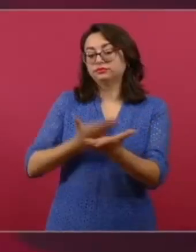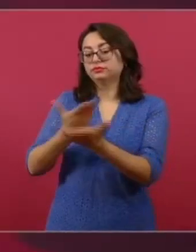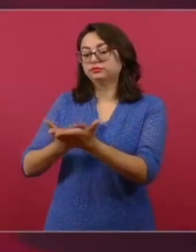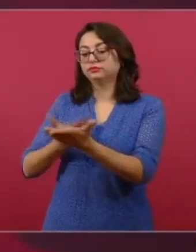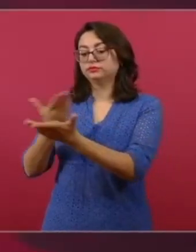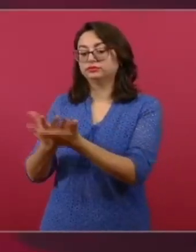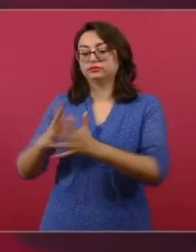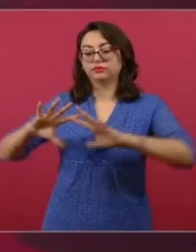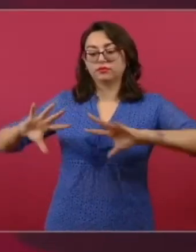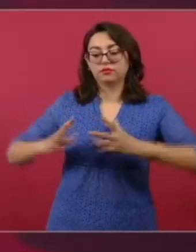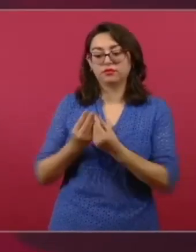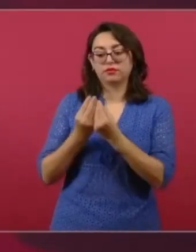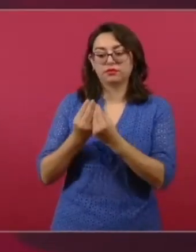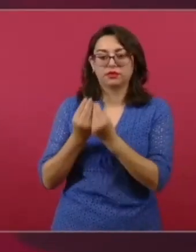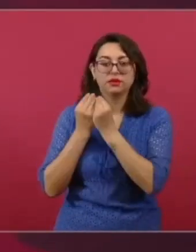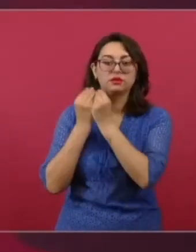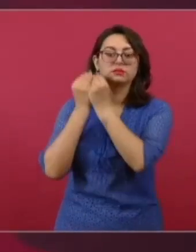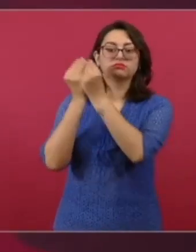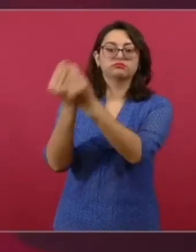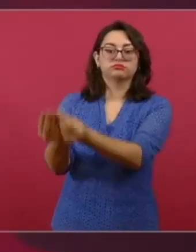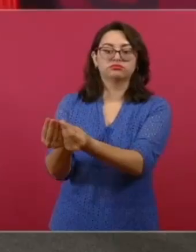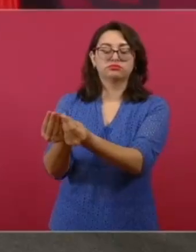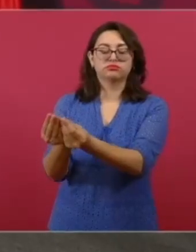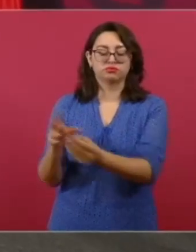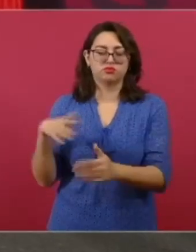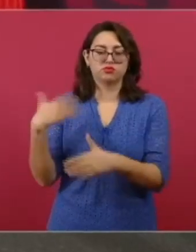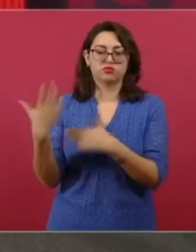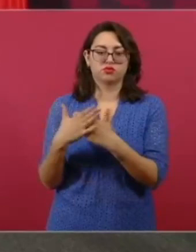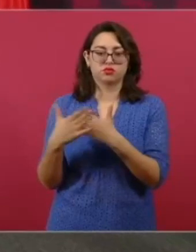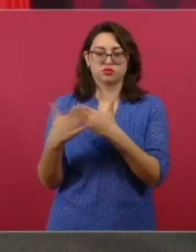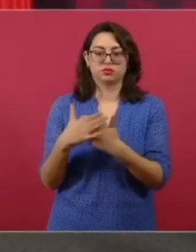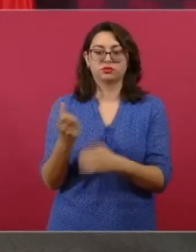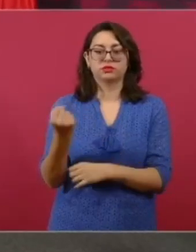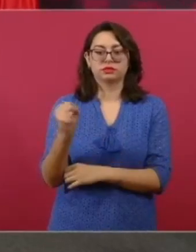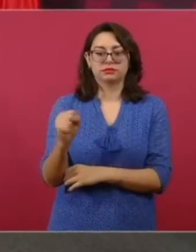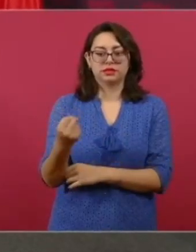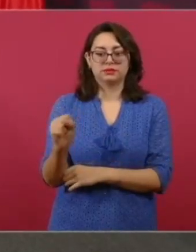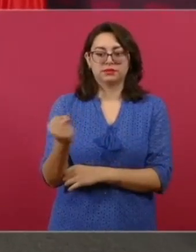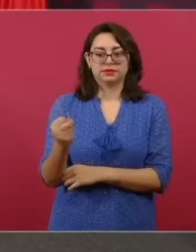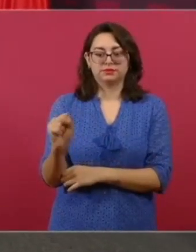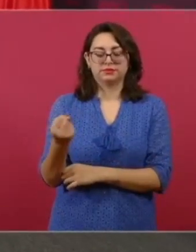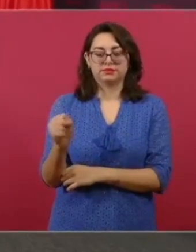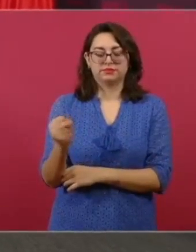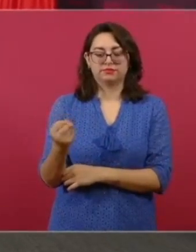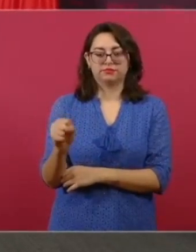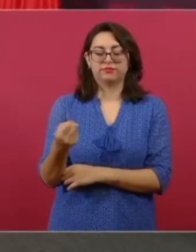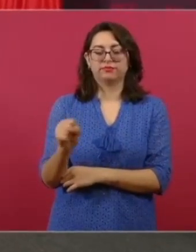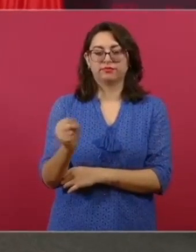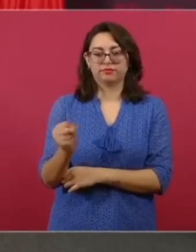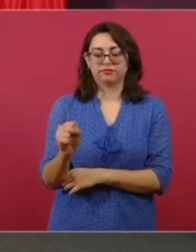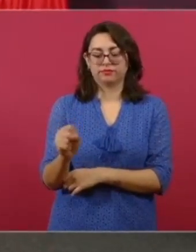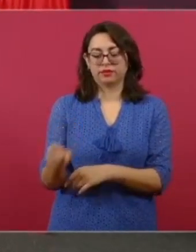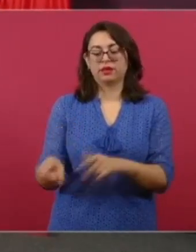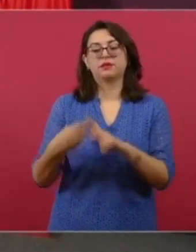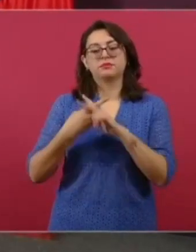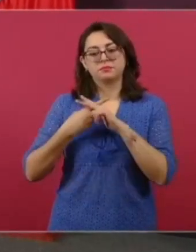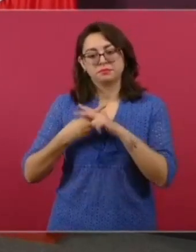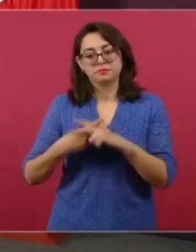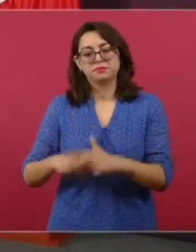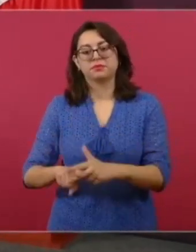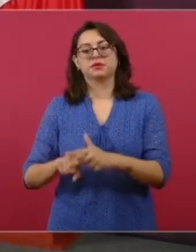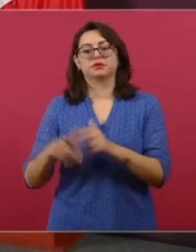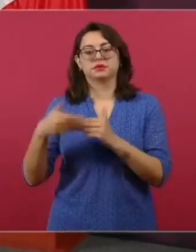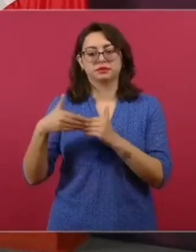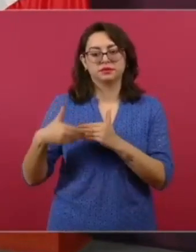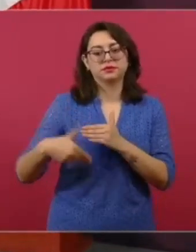que voy a enviar a partir de septiembre de cuando inicie el nuevo